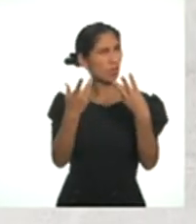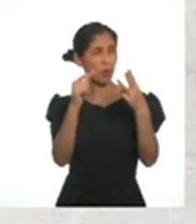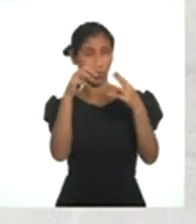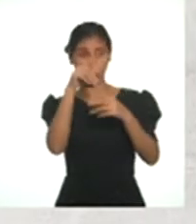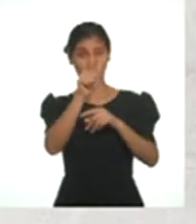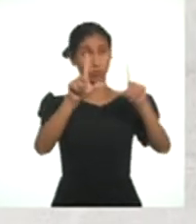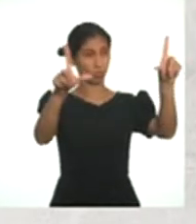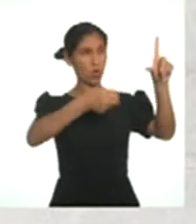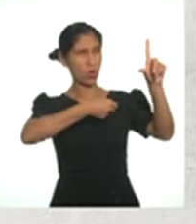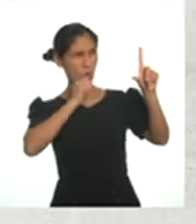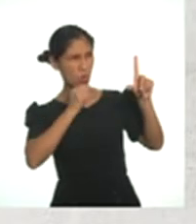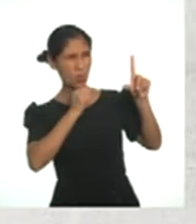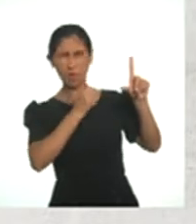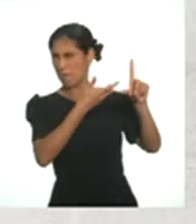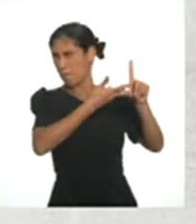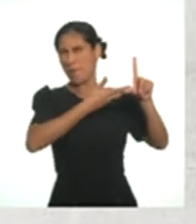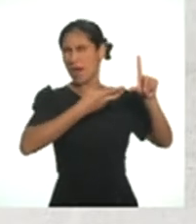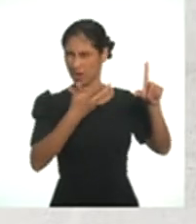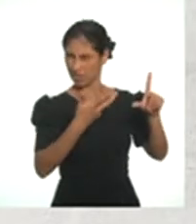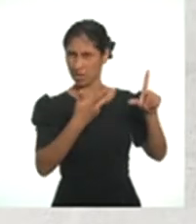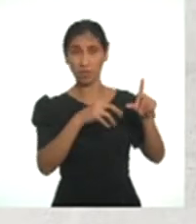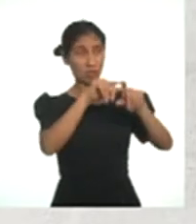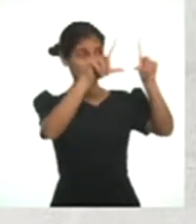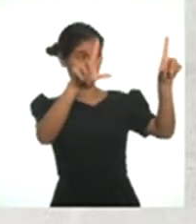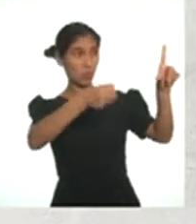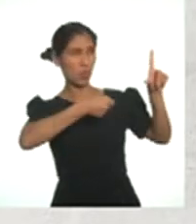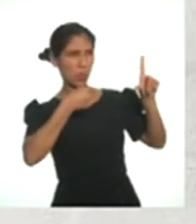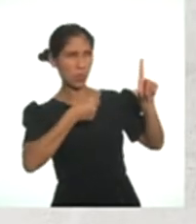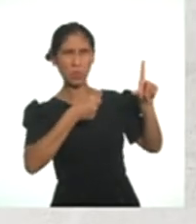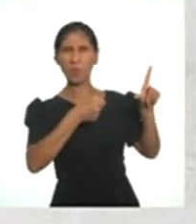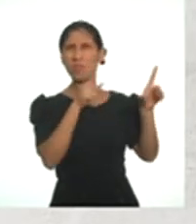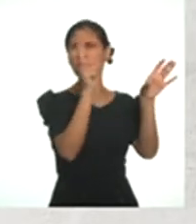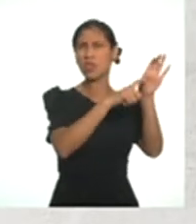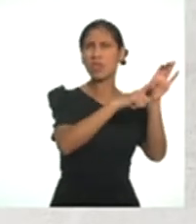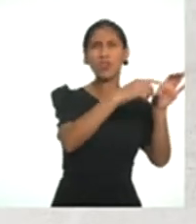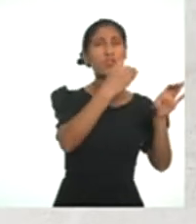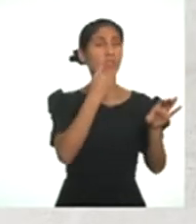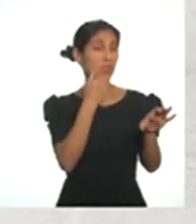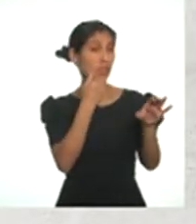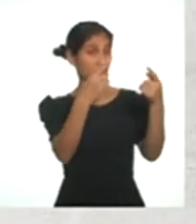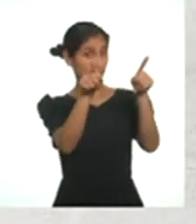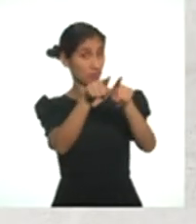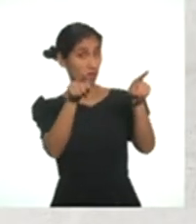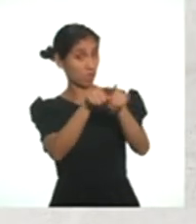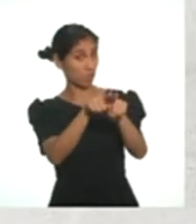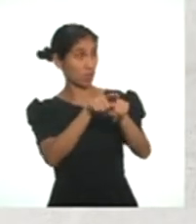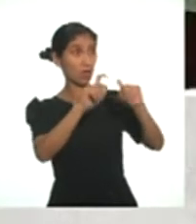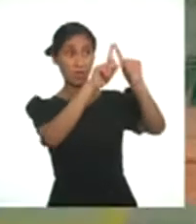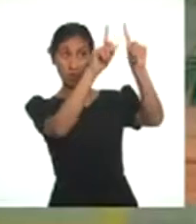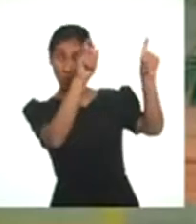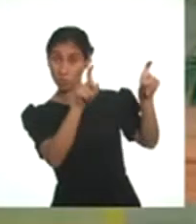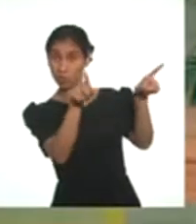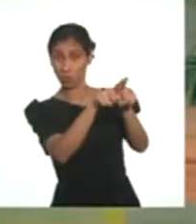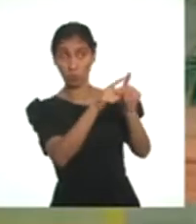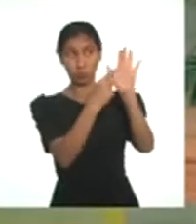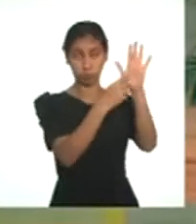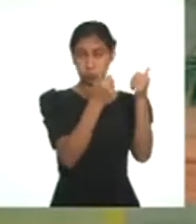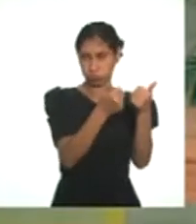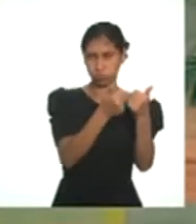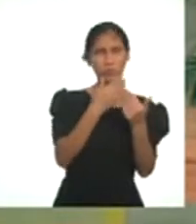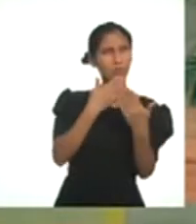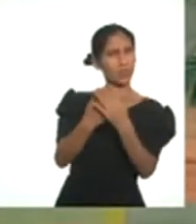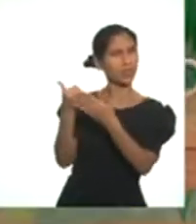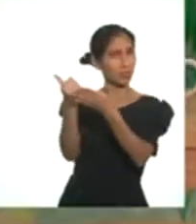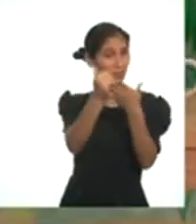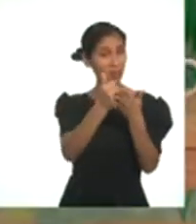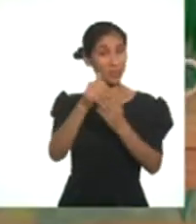lograr con el reportaje en este público? ¿Quiénes intervienen en el reportaje? Tanto en las entrevistas como en el proceso de locución. Muchas gracias por el apoyo,